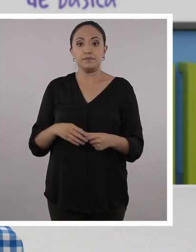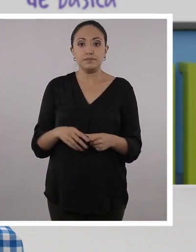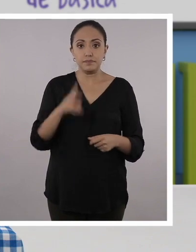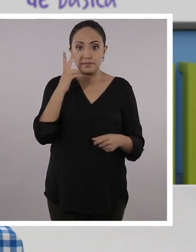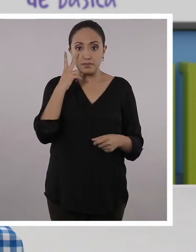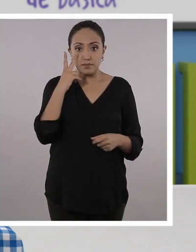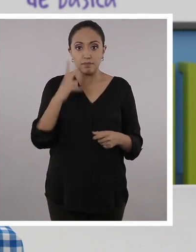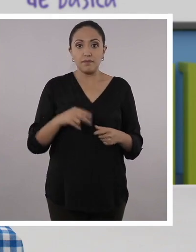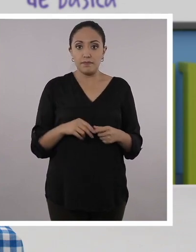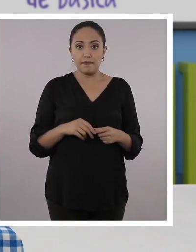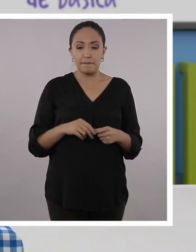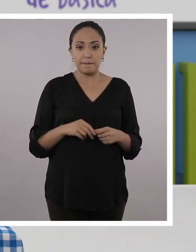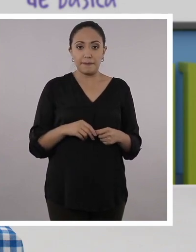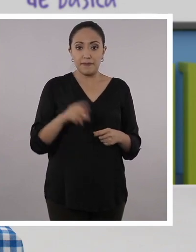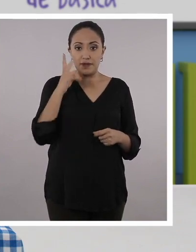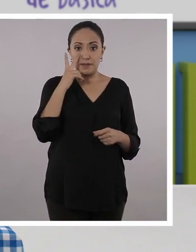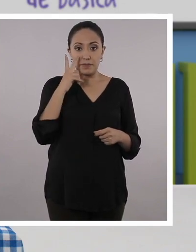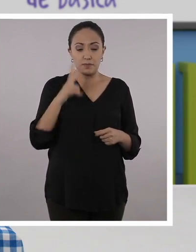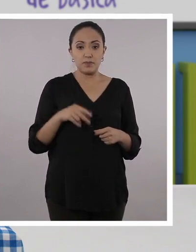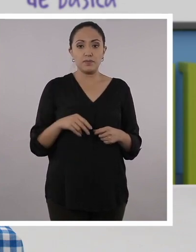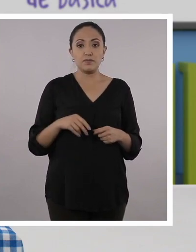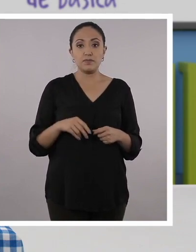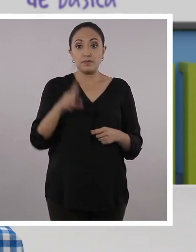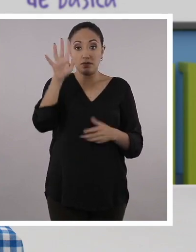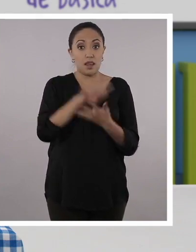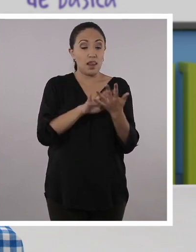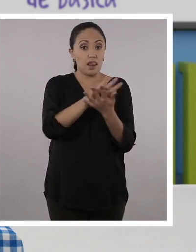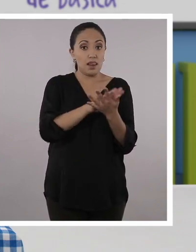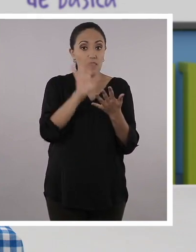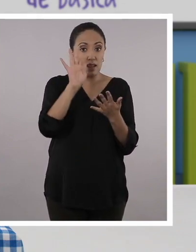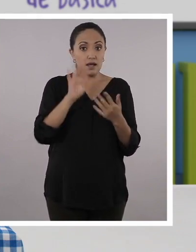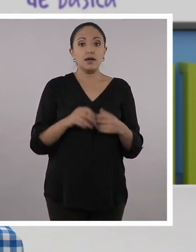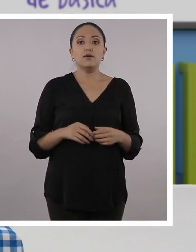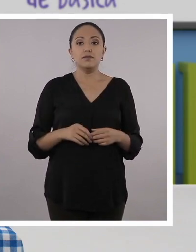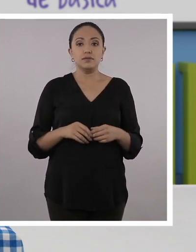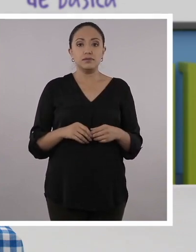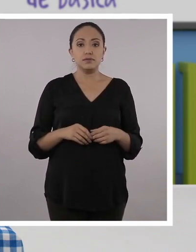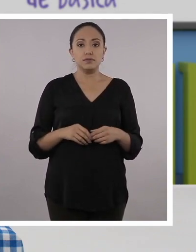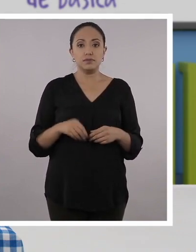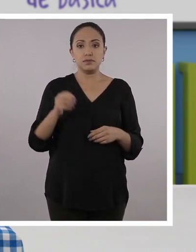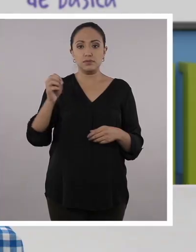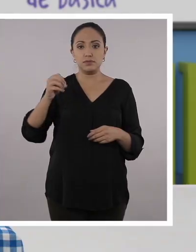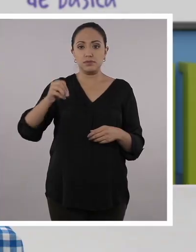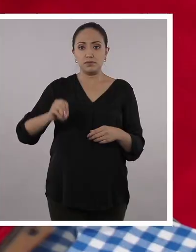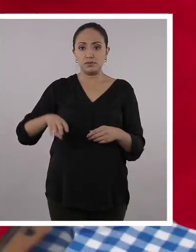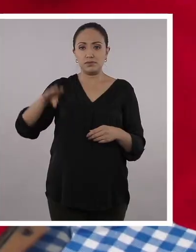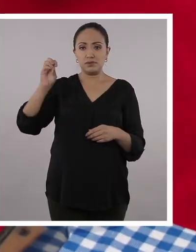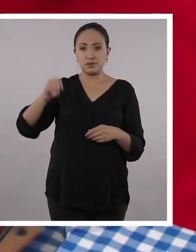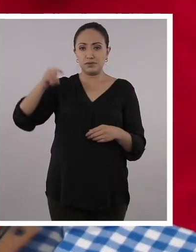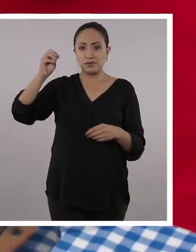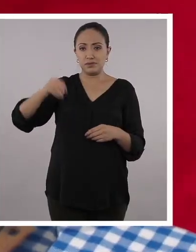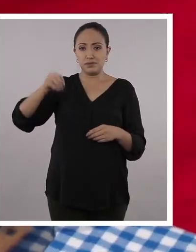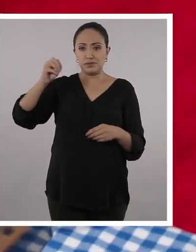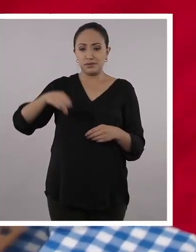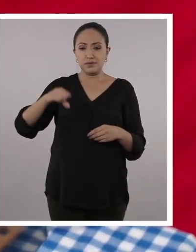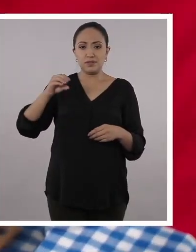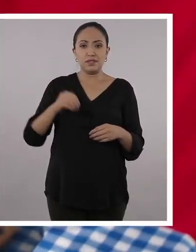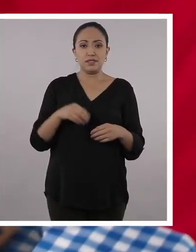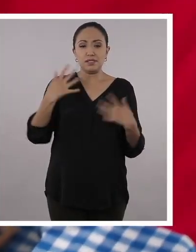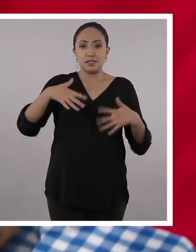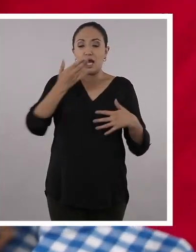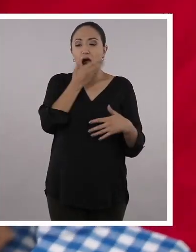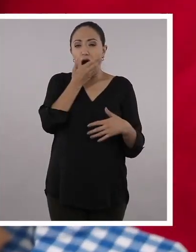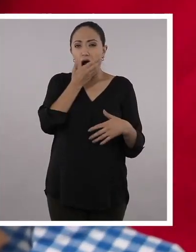A ver, pongámosle las papas, pero permítanme, profe, le voy a poner bien lavadito las manos, chicos y chicas. Uy, uy, uy, esto está quemando.